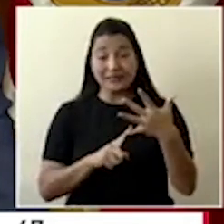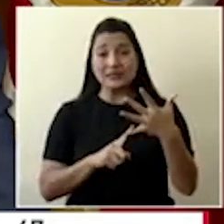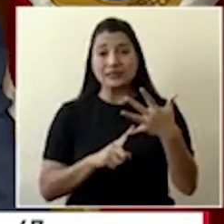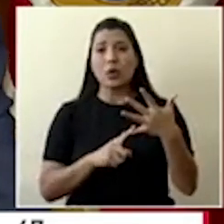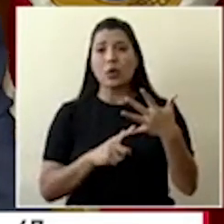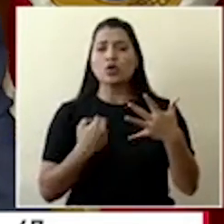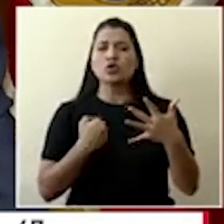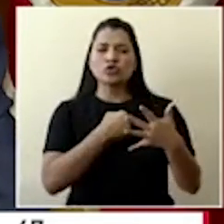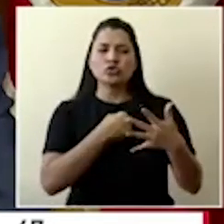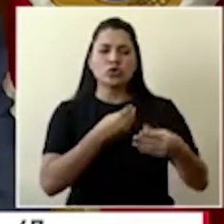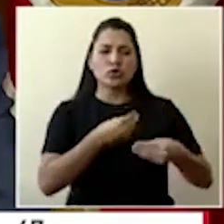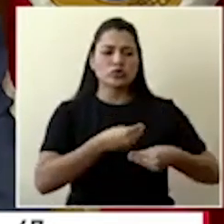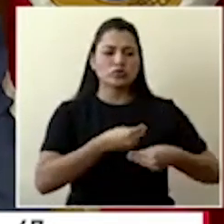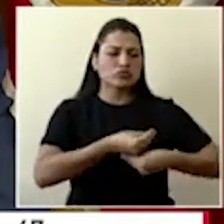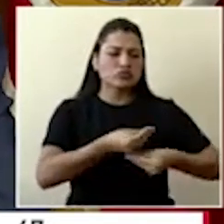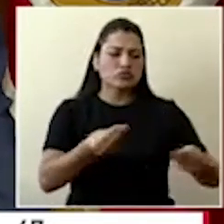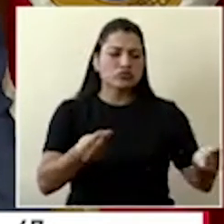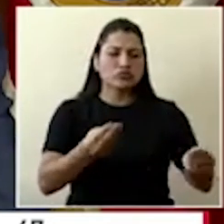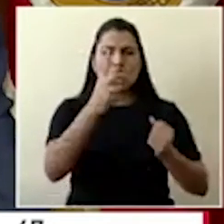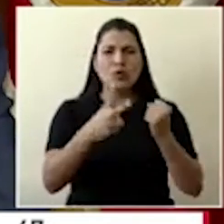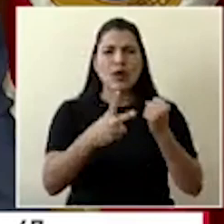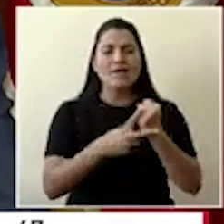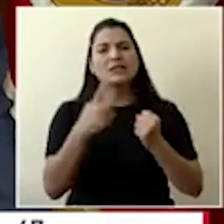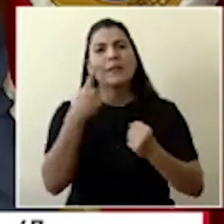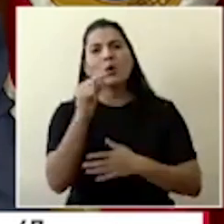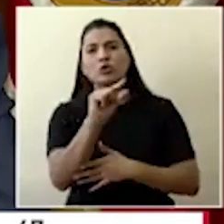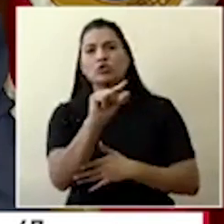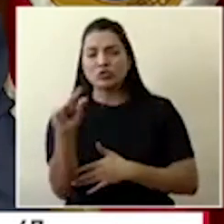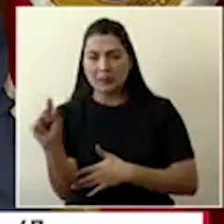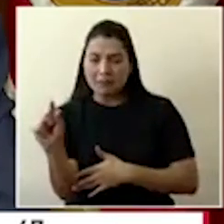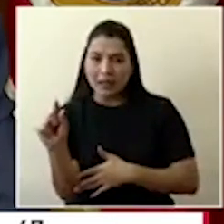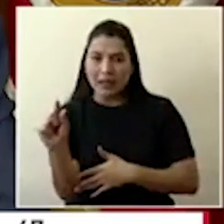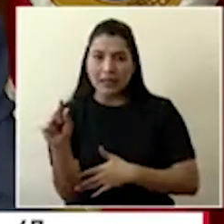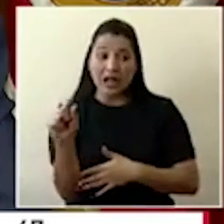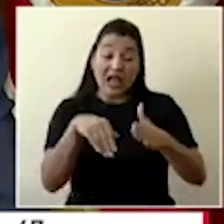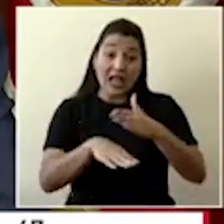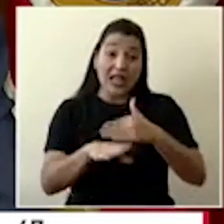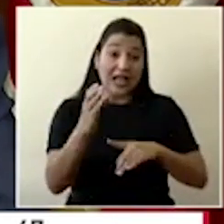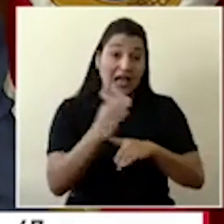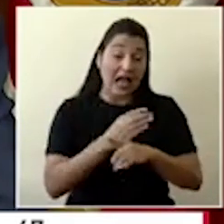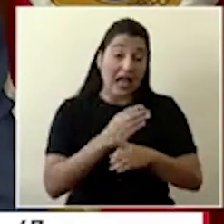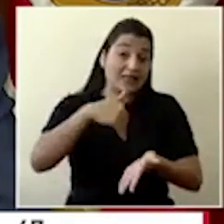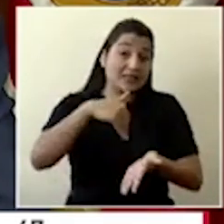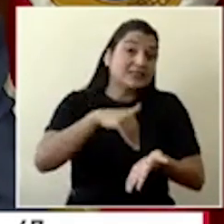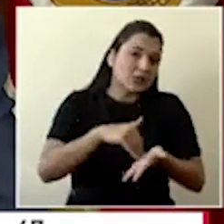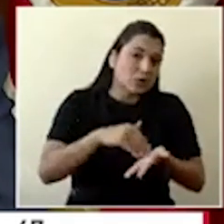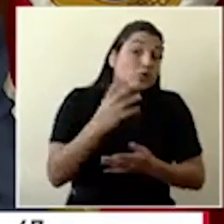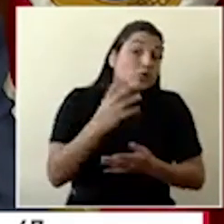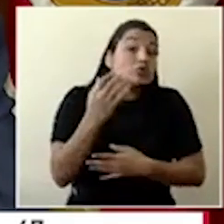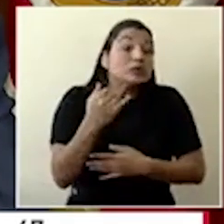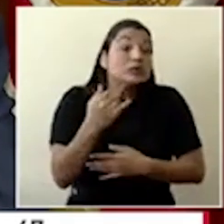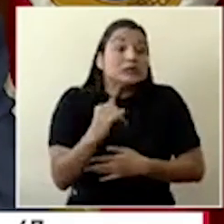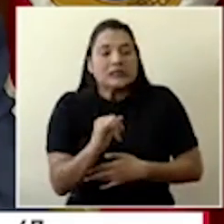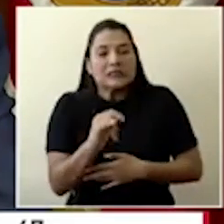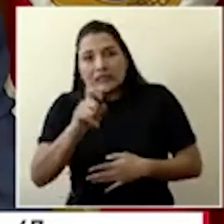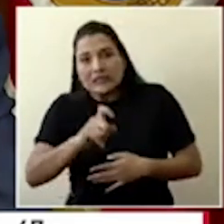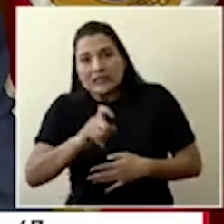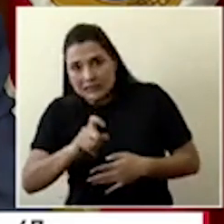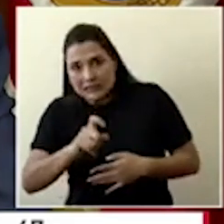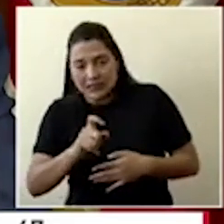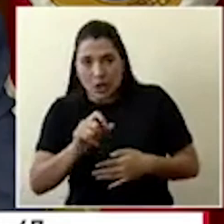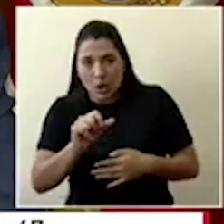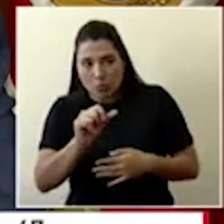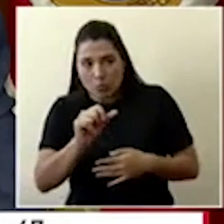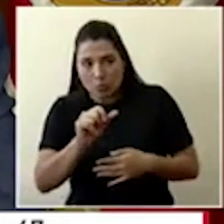o menos una vez por semana, a menos de que haya alguna razón por hacer una entrega extraordinaria. Y cuando